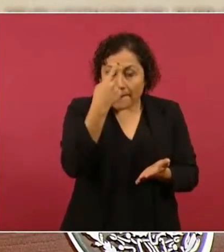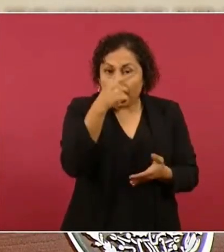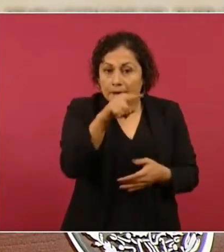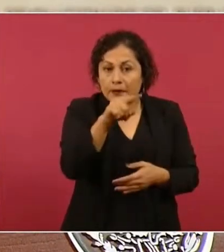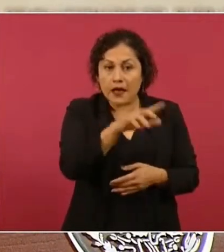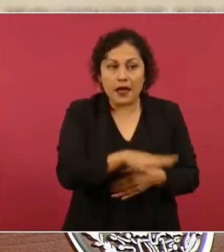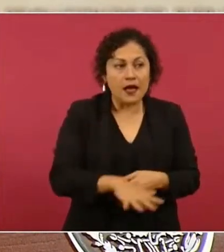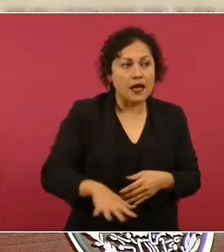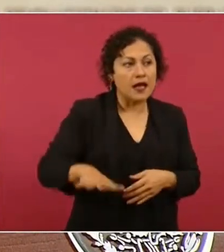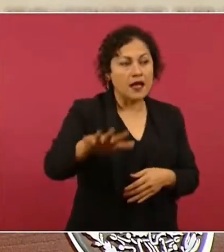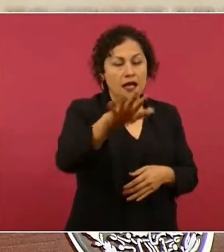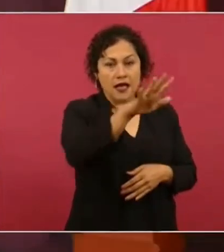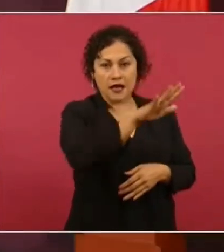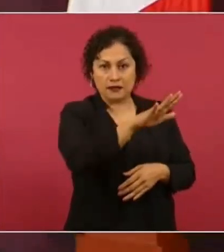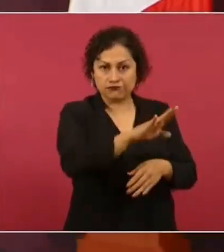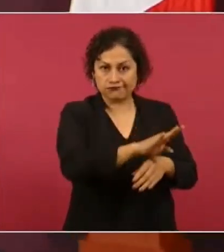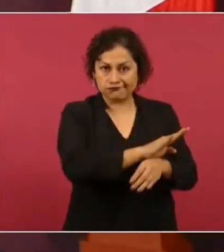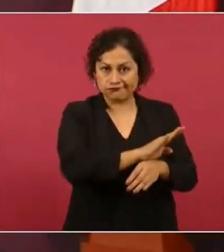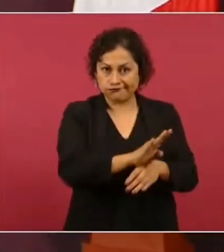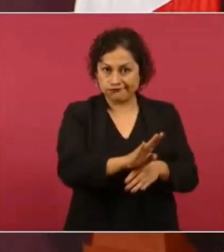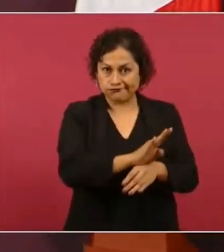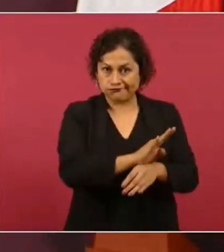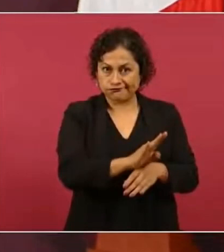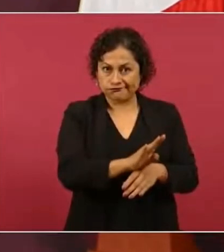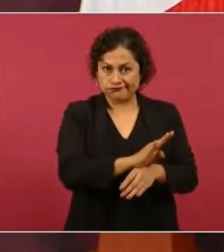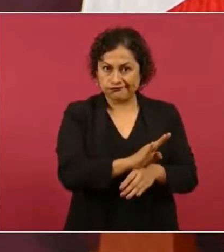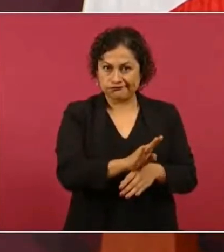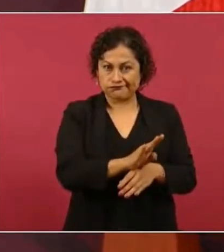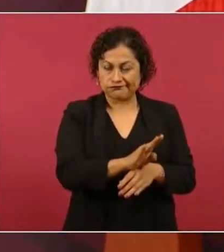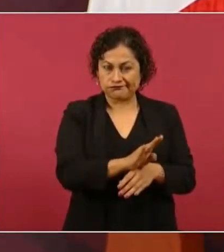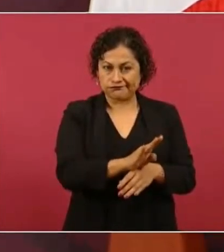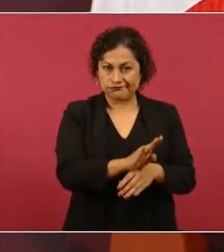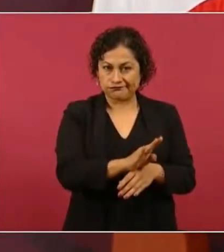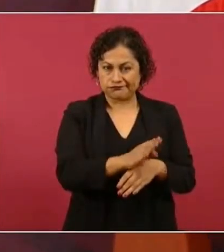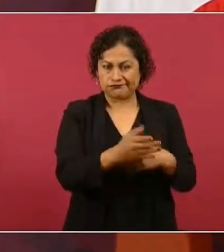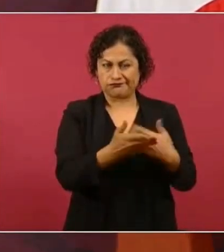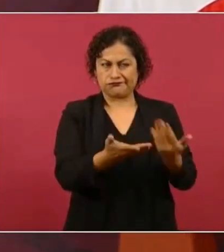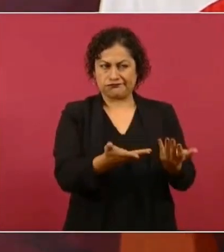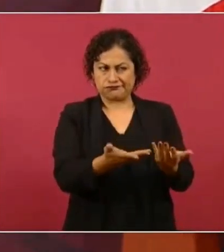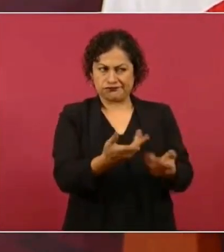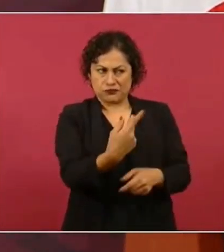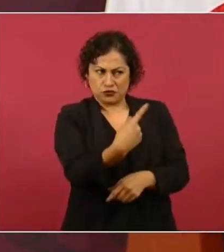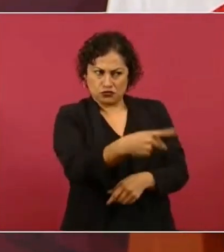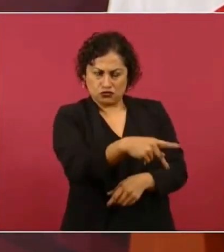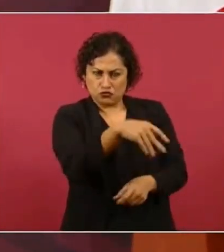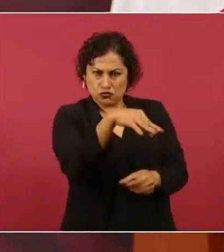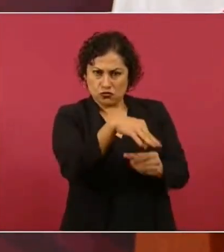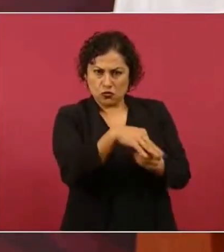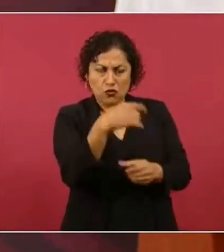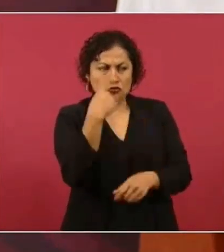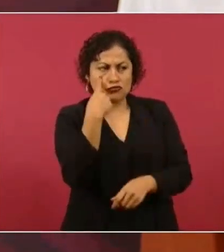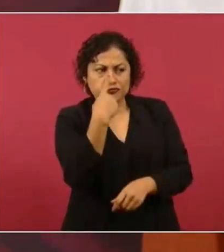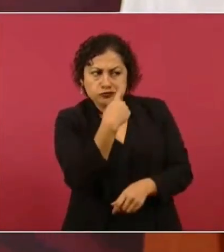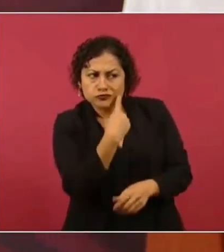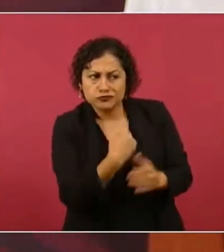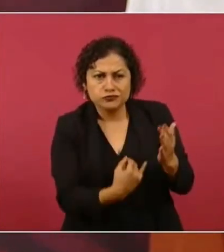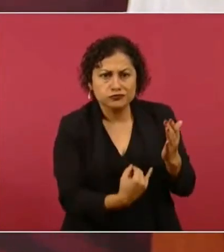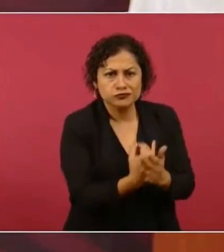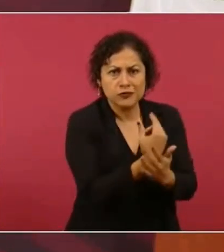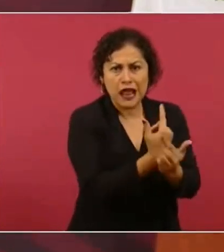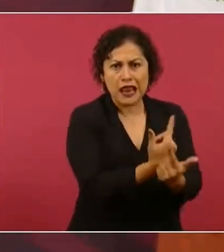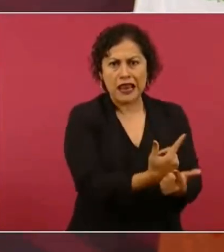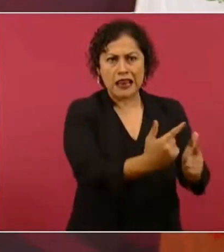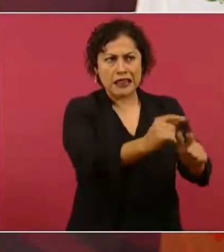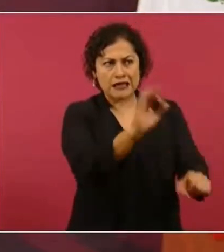voto libre, de